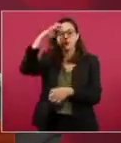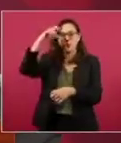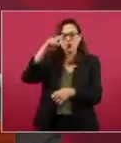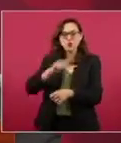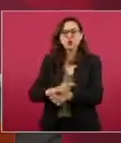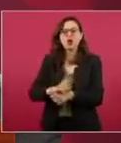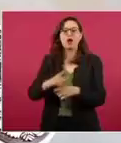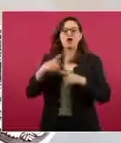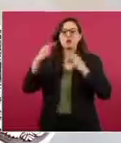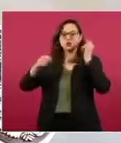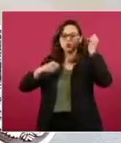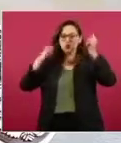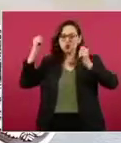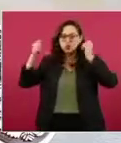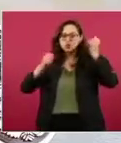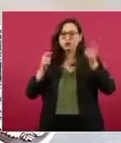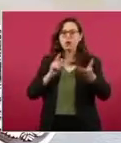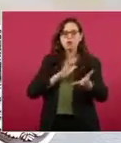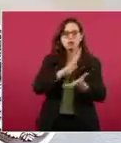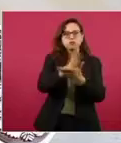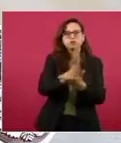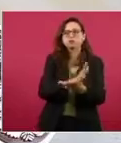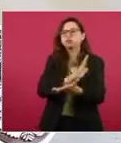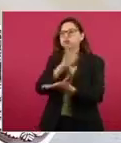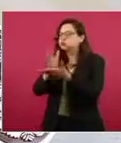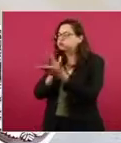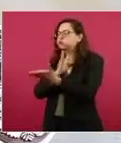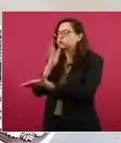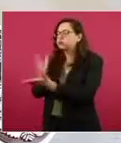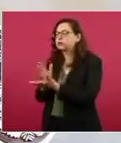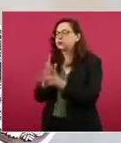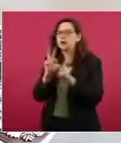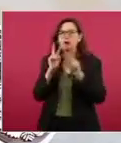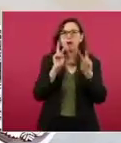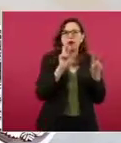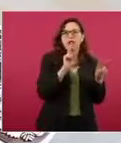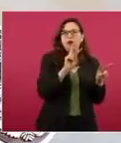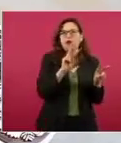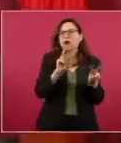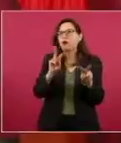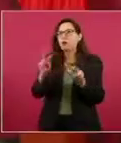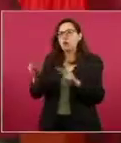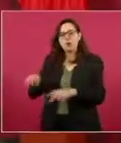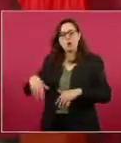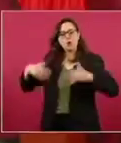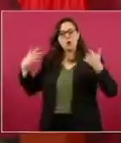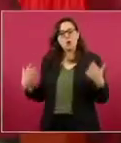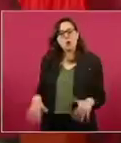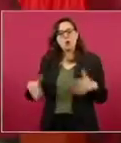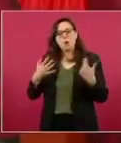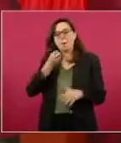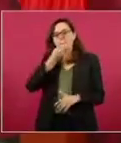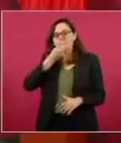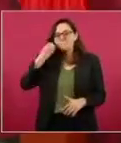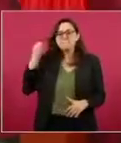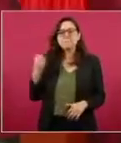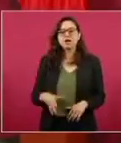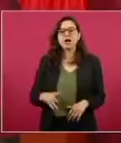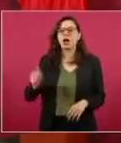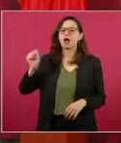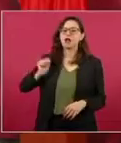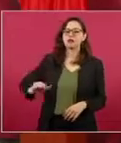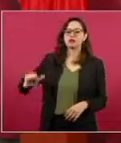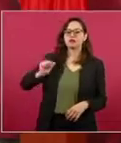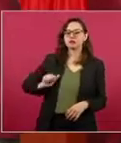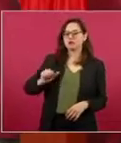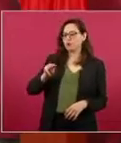permitan a la población y a los visitantes apreciar las maravillas de la civilización